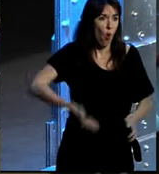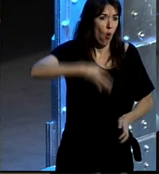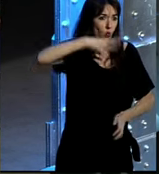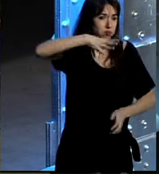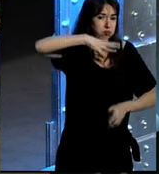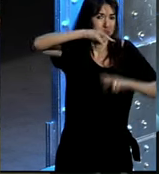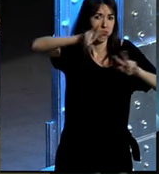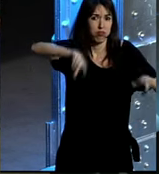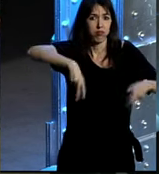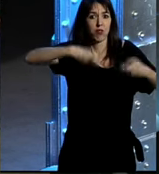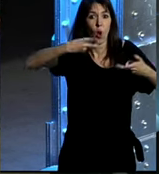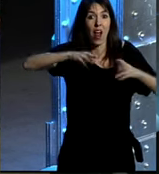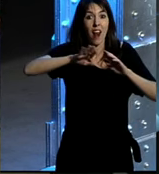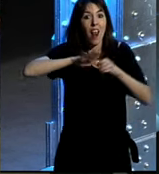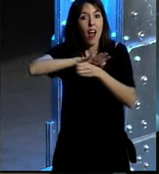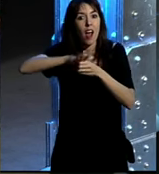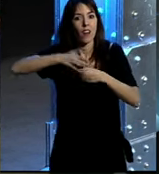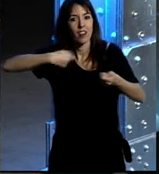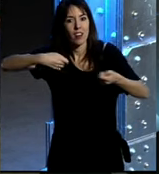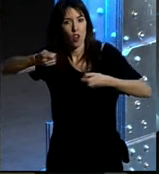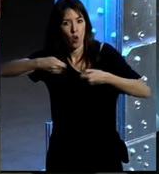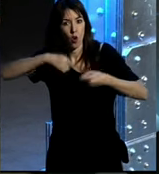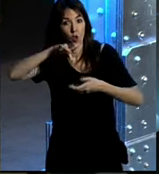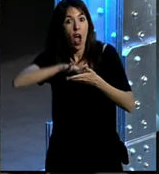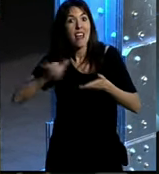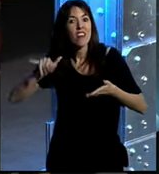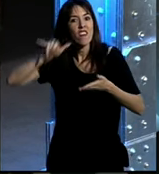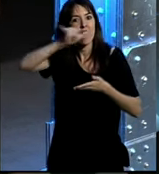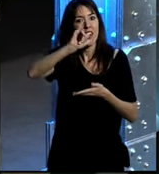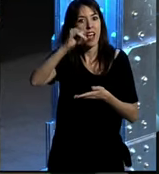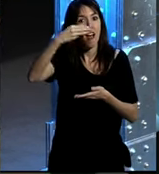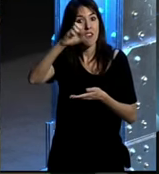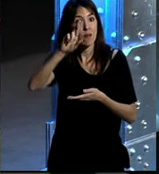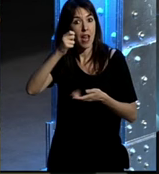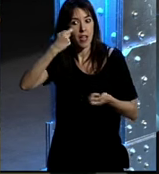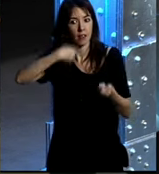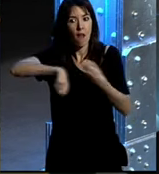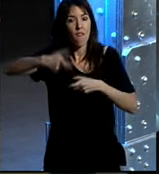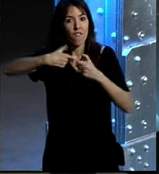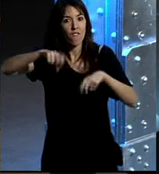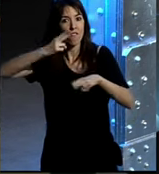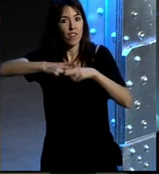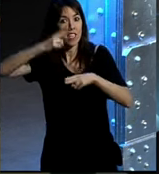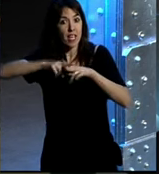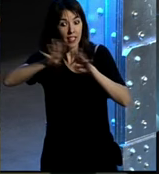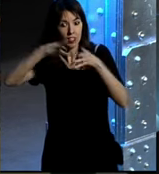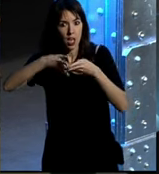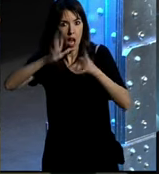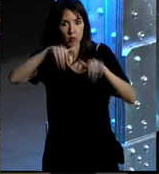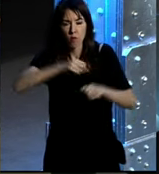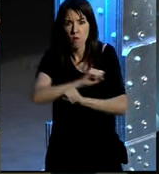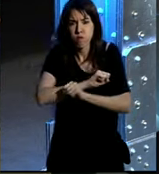fue en el mundo de los negocios cuando Iberia se puso a vender billetes por internet explotó la bomba